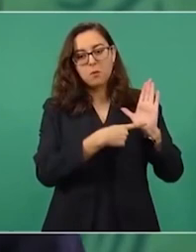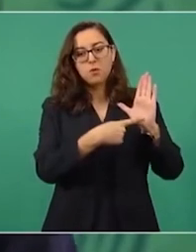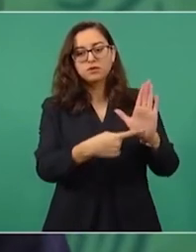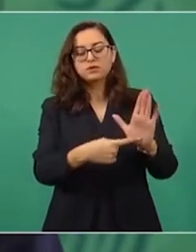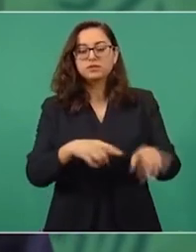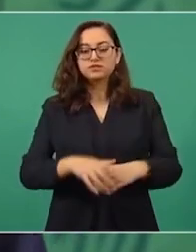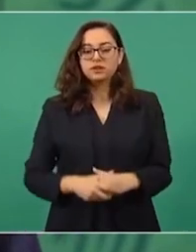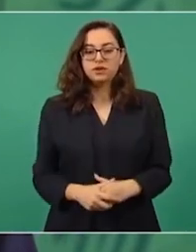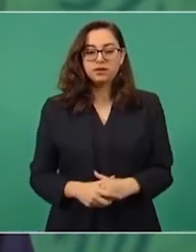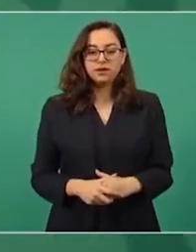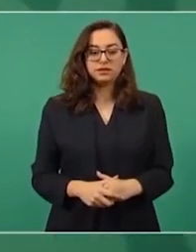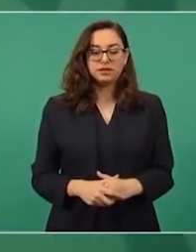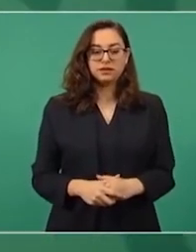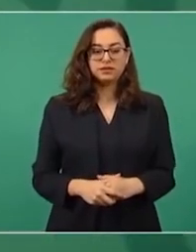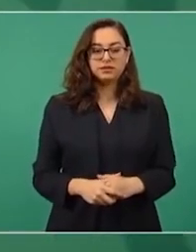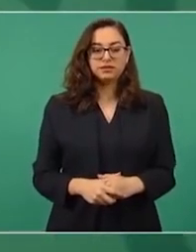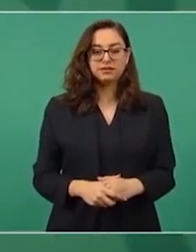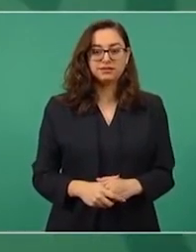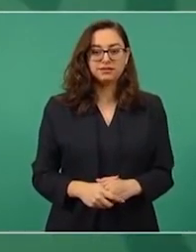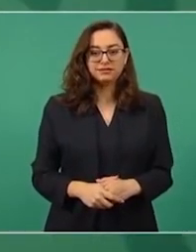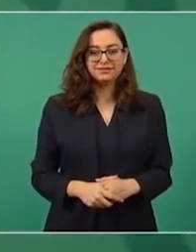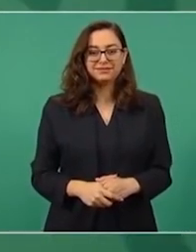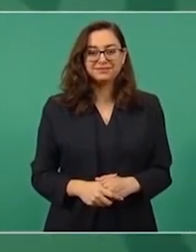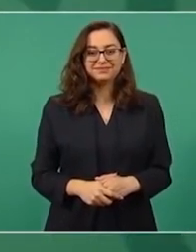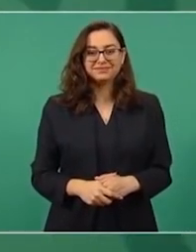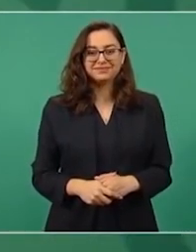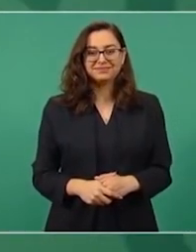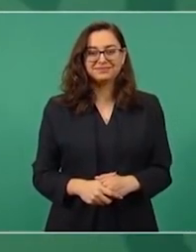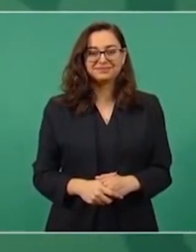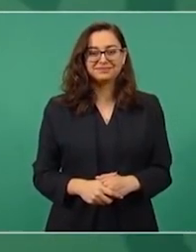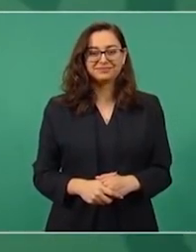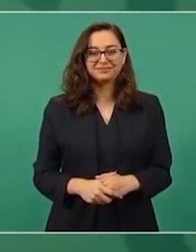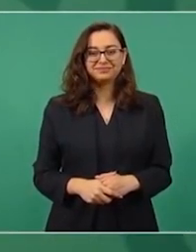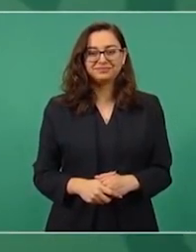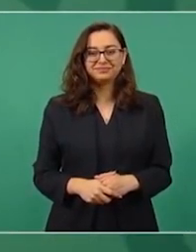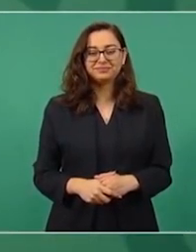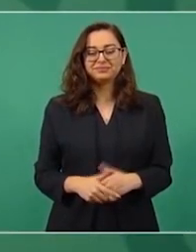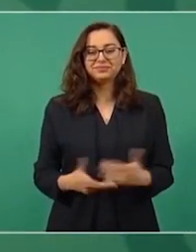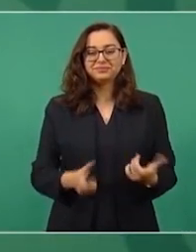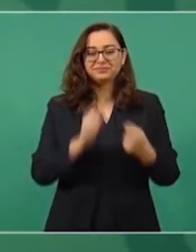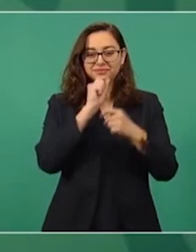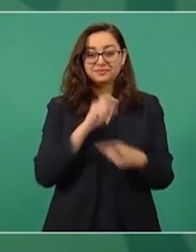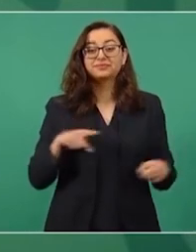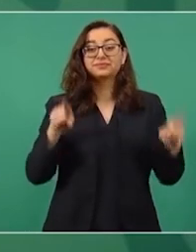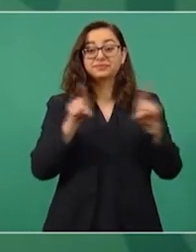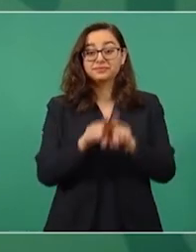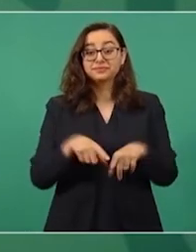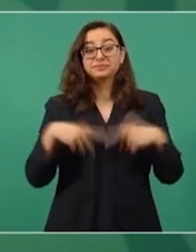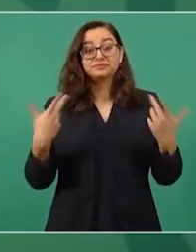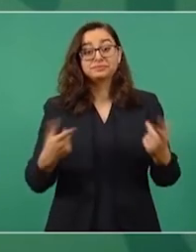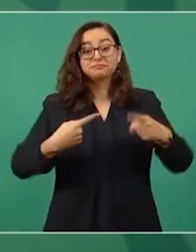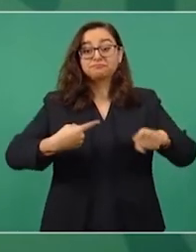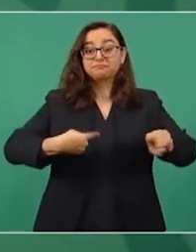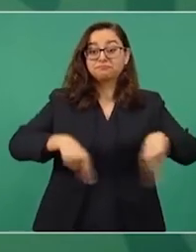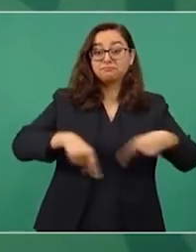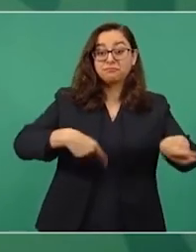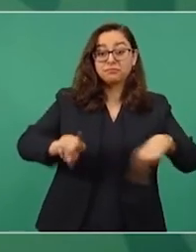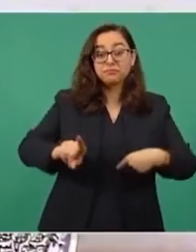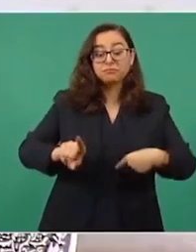el Atlas fue campeón, felicidades,